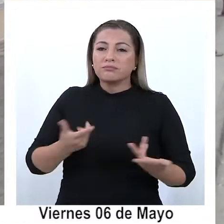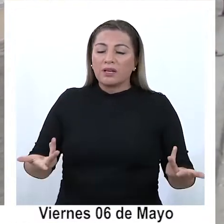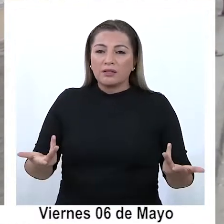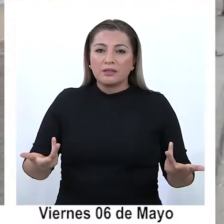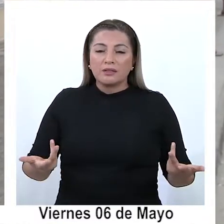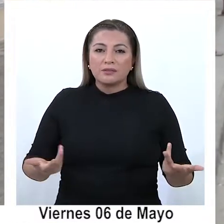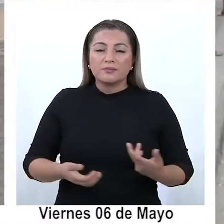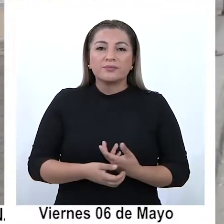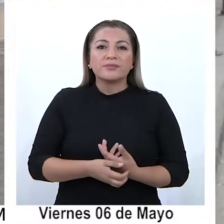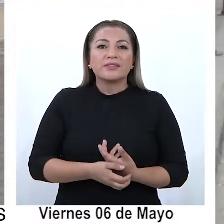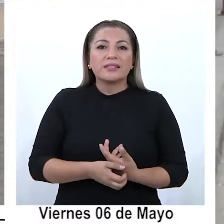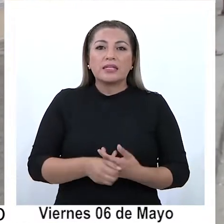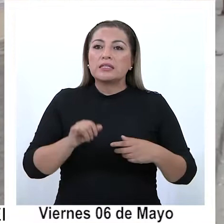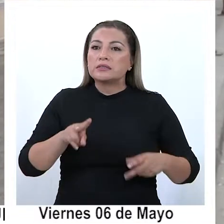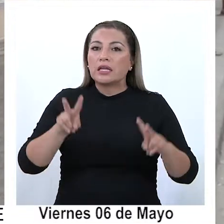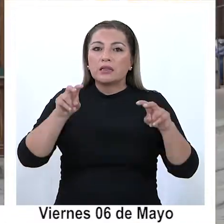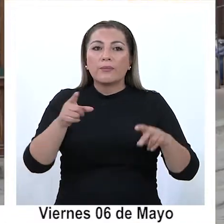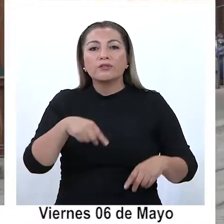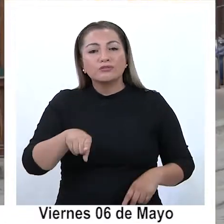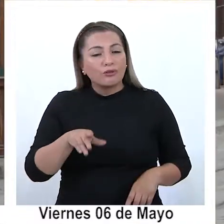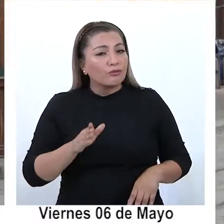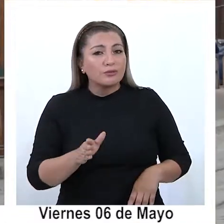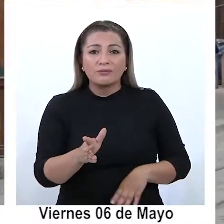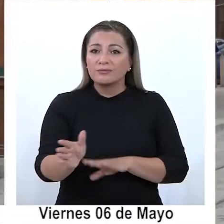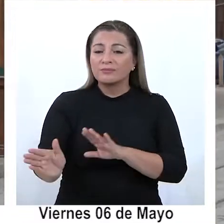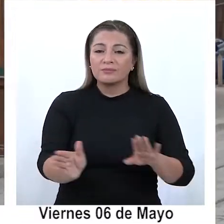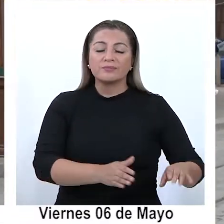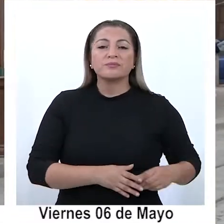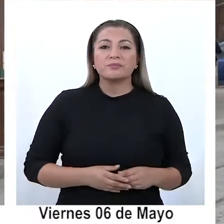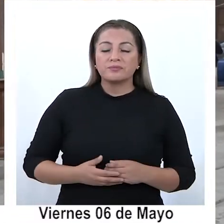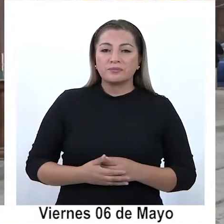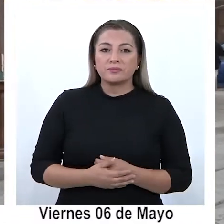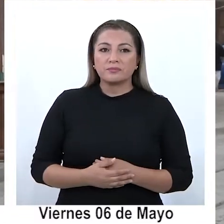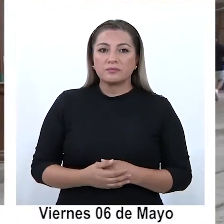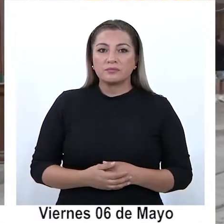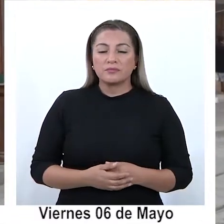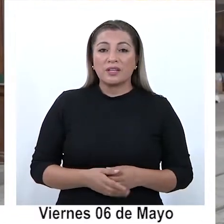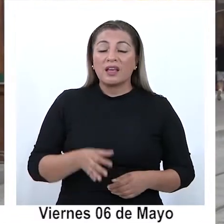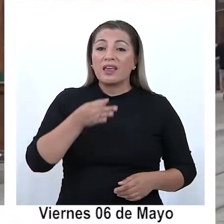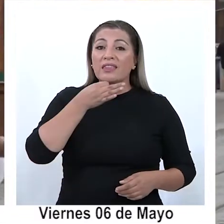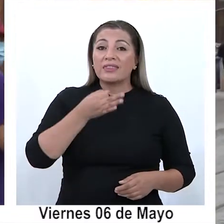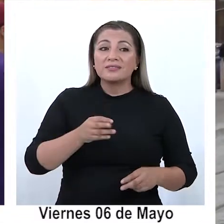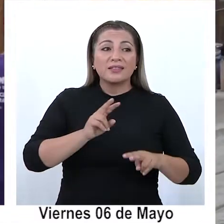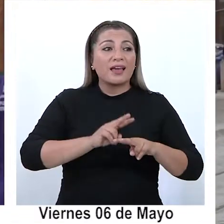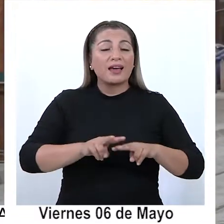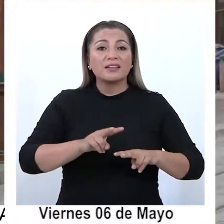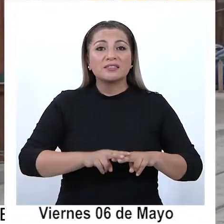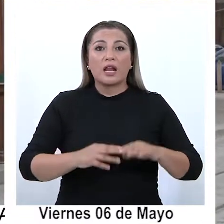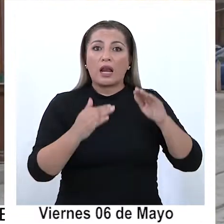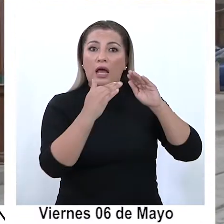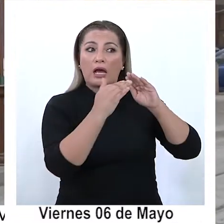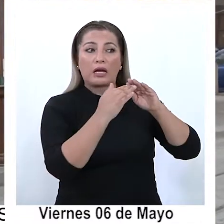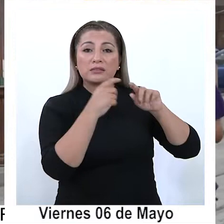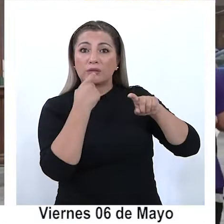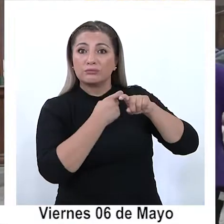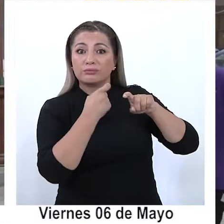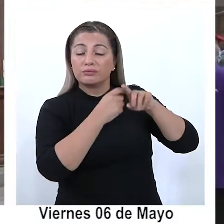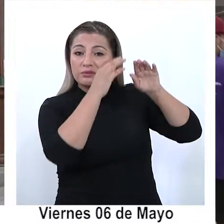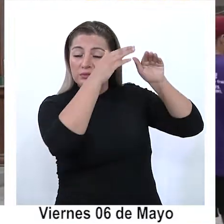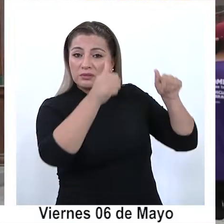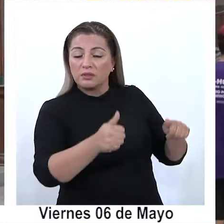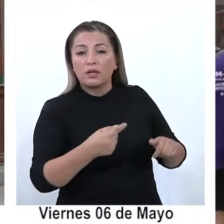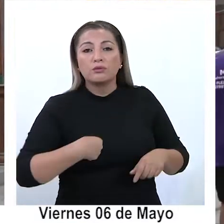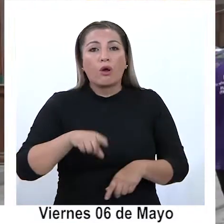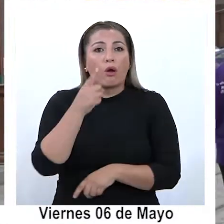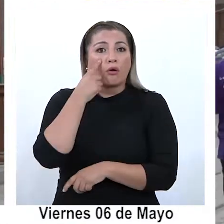ponen el tema en la palestra, y en eso estamos. Aunque no justificó la intervención de la casa, y si bien se